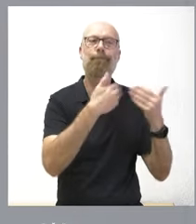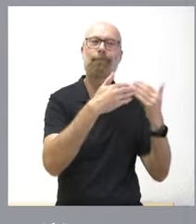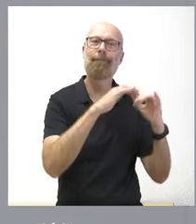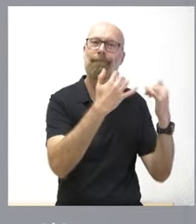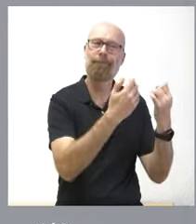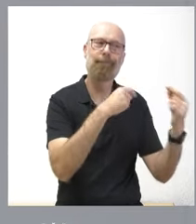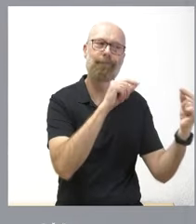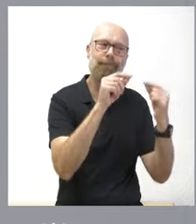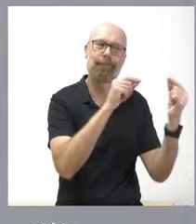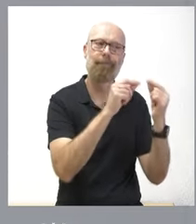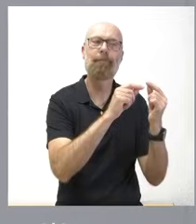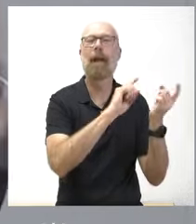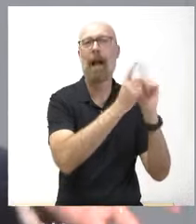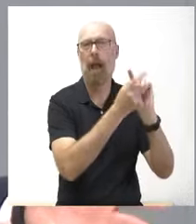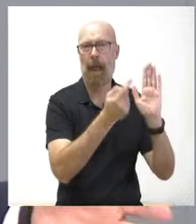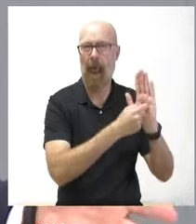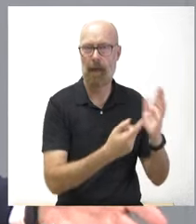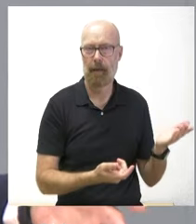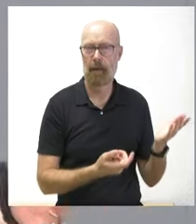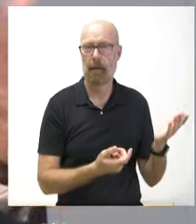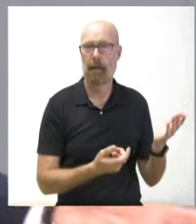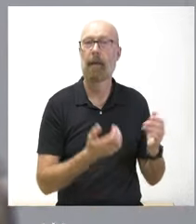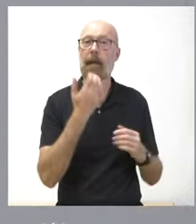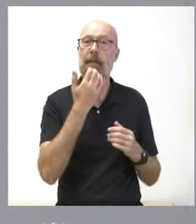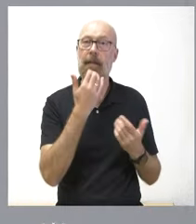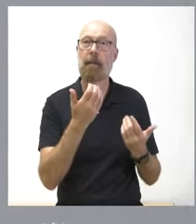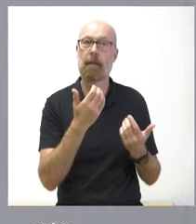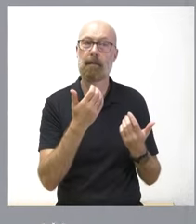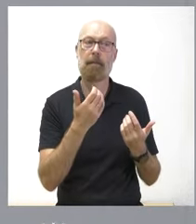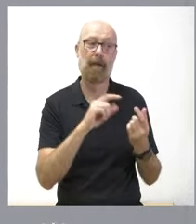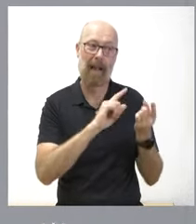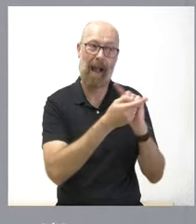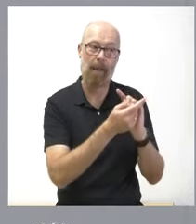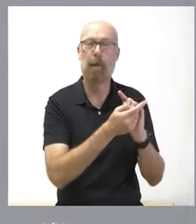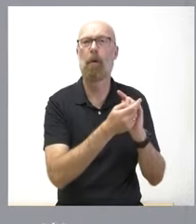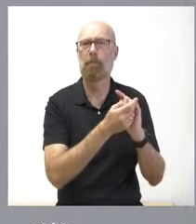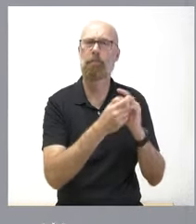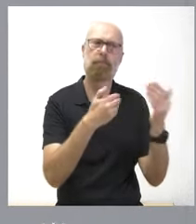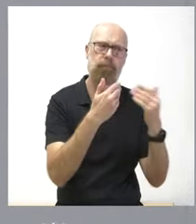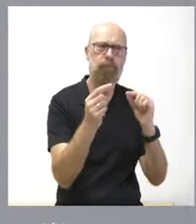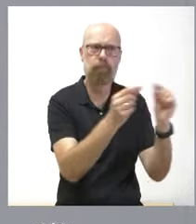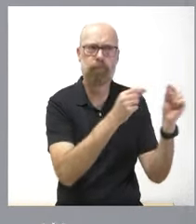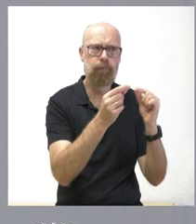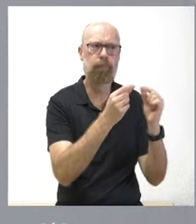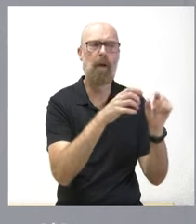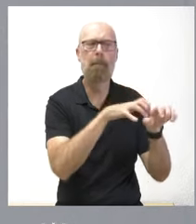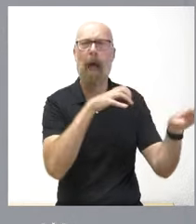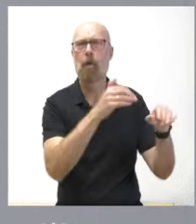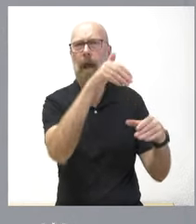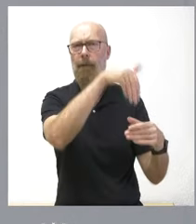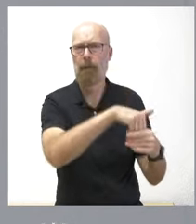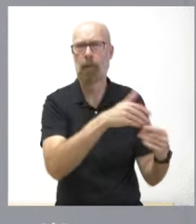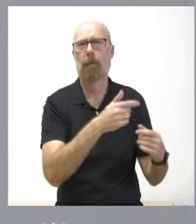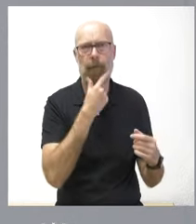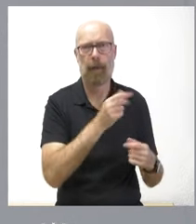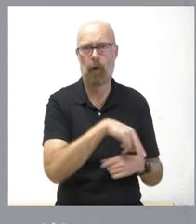mayoría parlamentaria para esta modificación no va a ser fácil pero sin embargo tener simplemente una decisión del gobierno para cambiar una orden